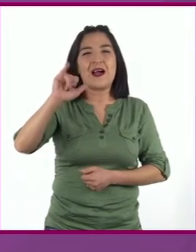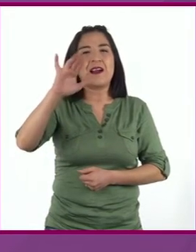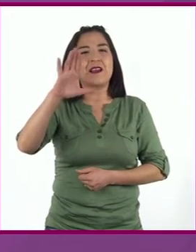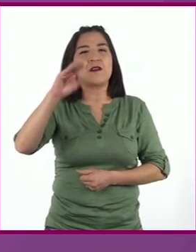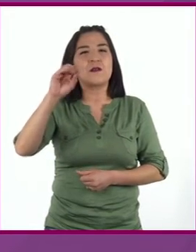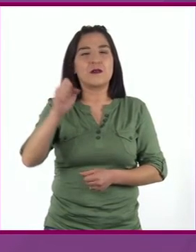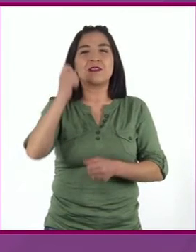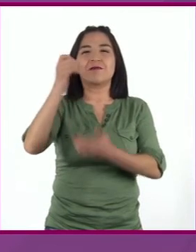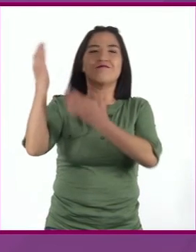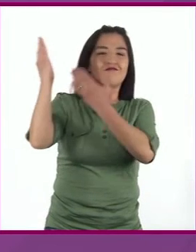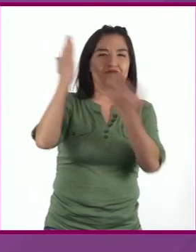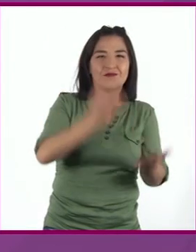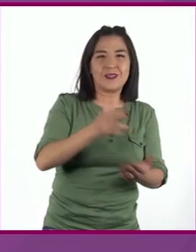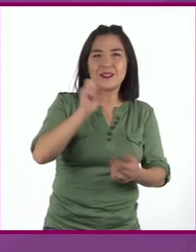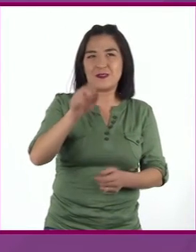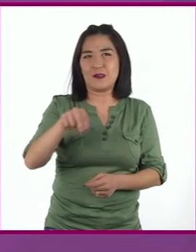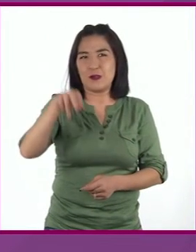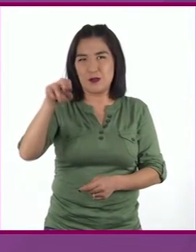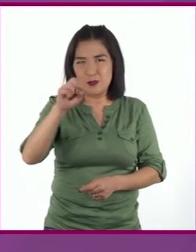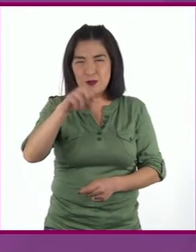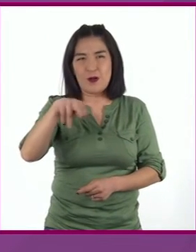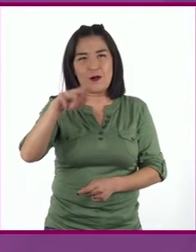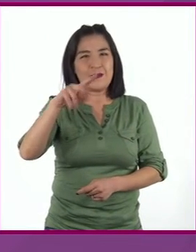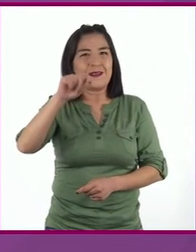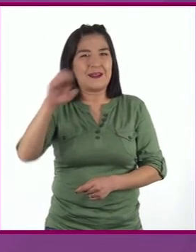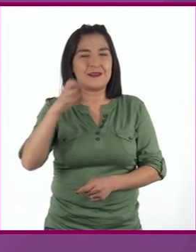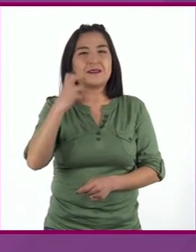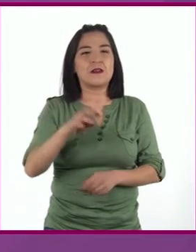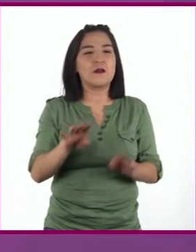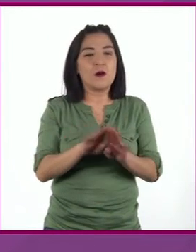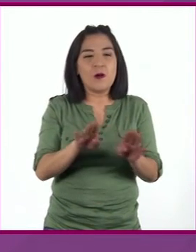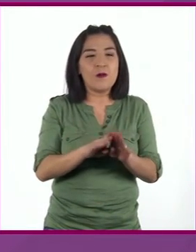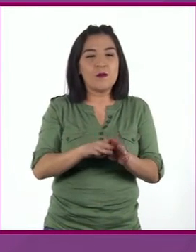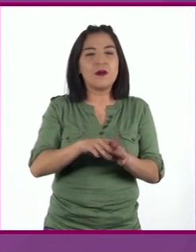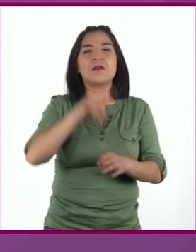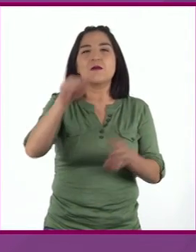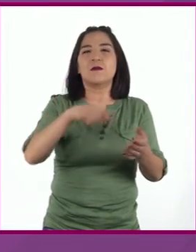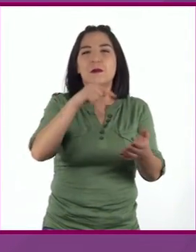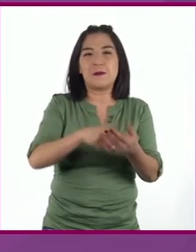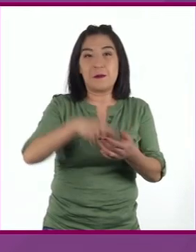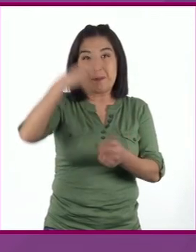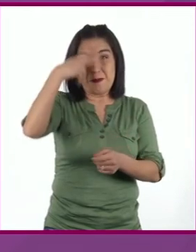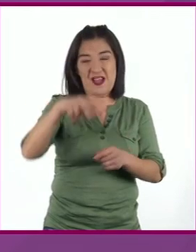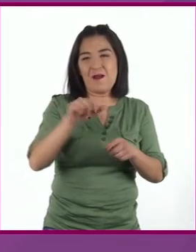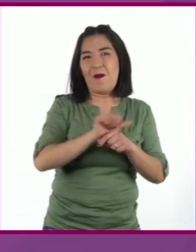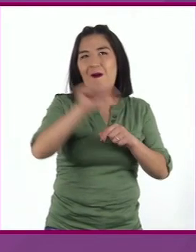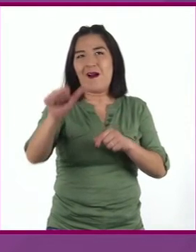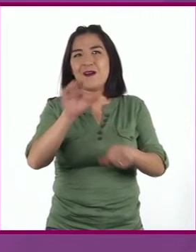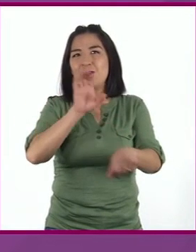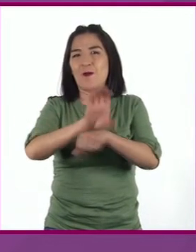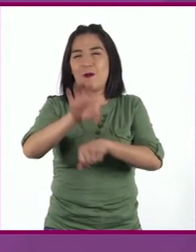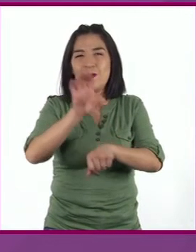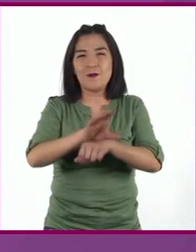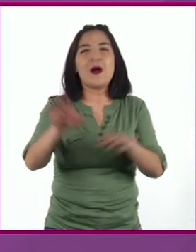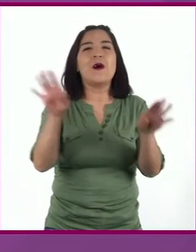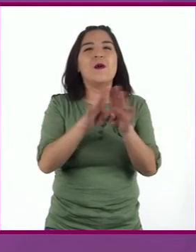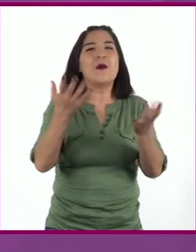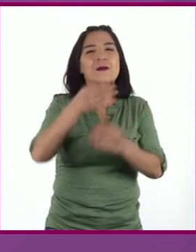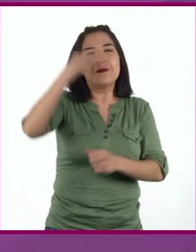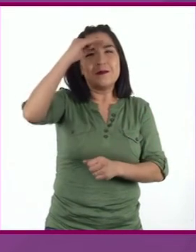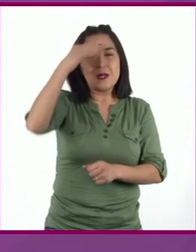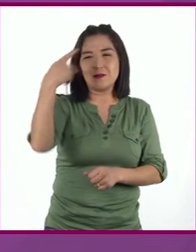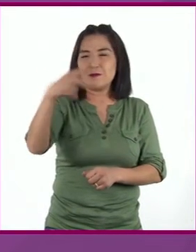del norte Estableciéndose en las antiplanincias de México a Colombia Donde comenzaron a crear una cultura